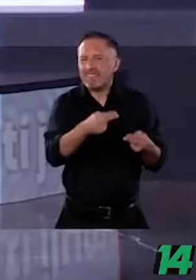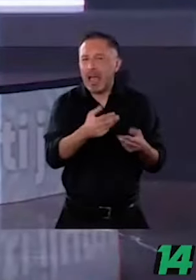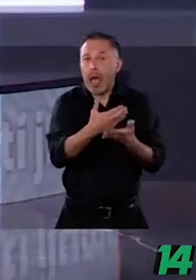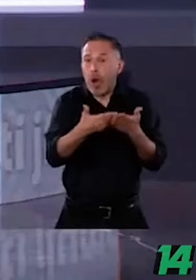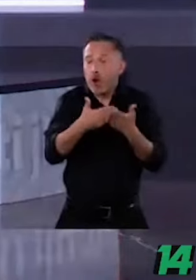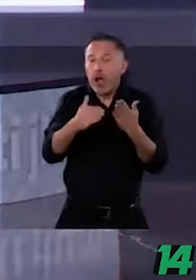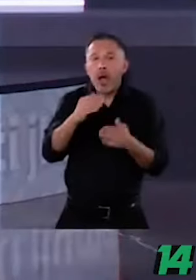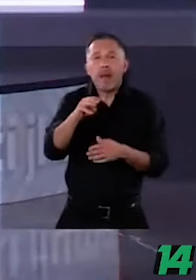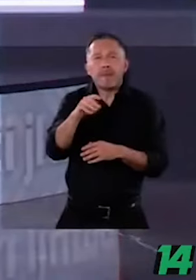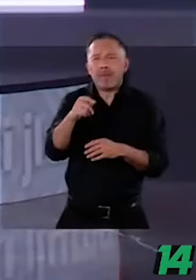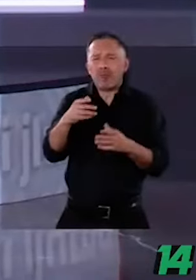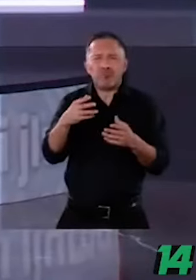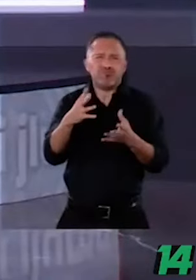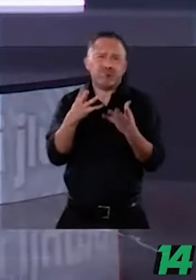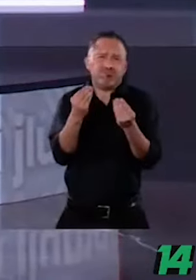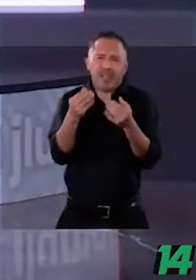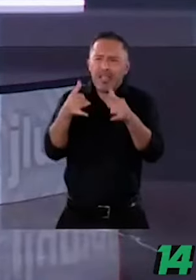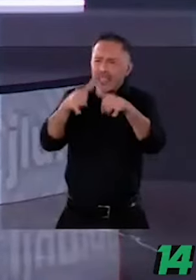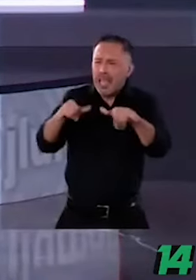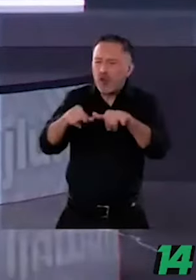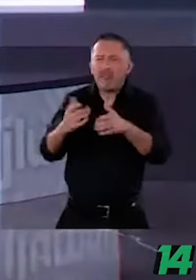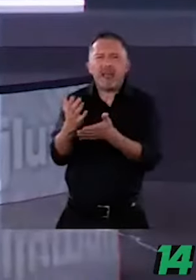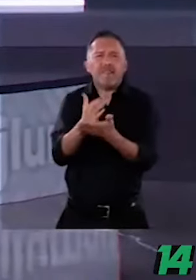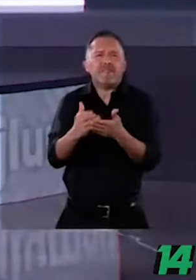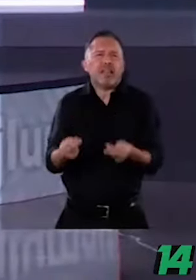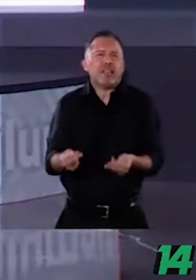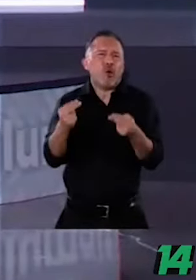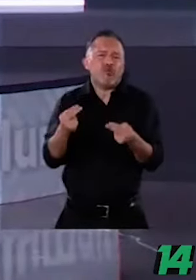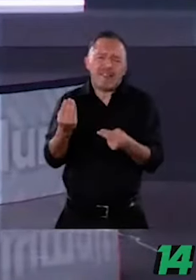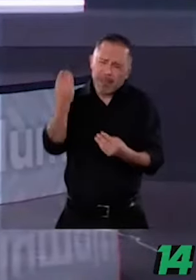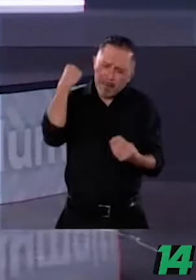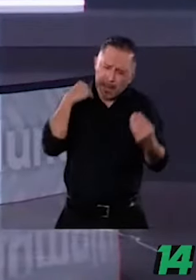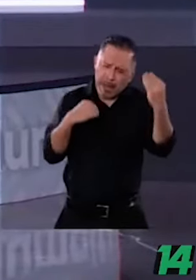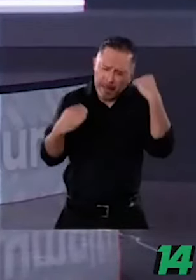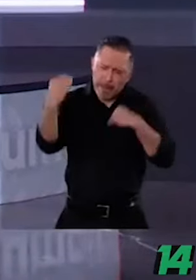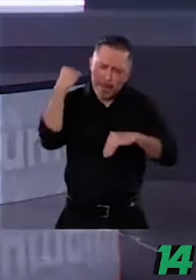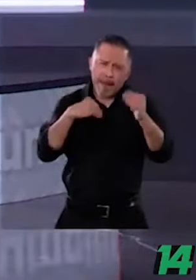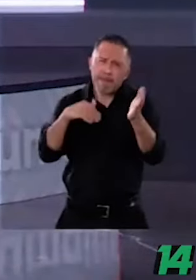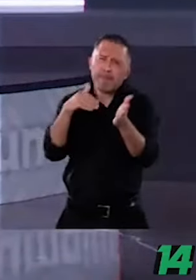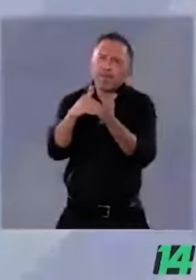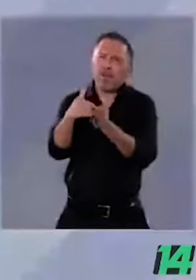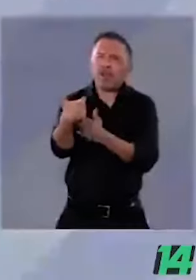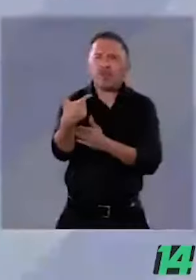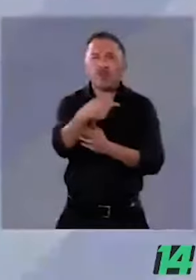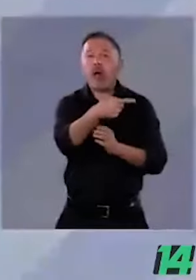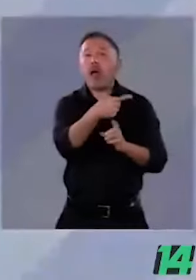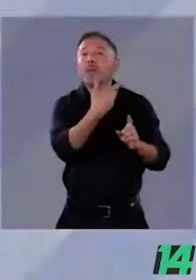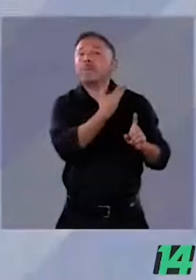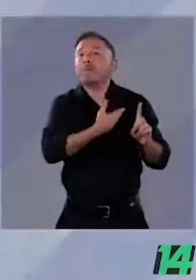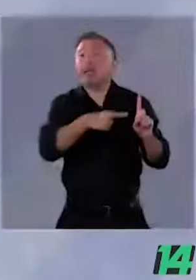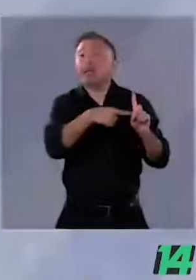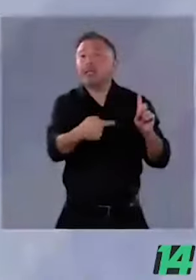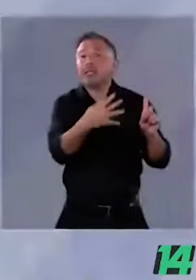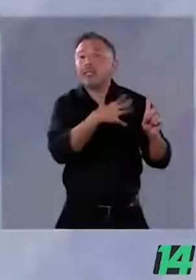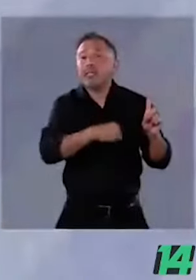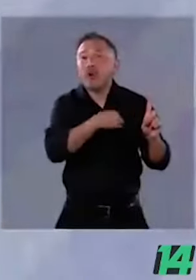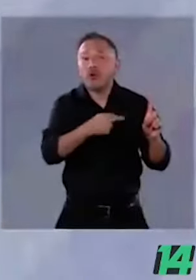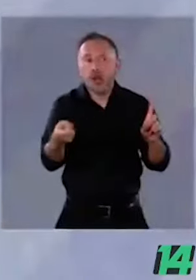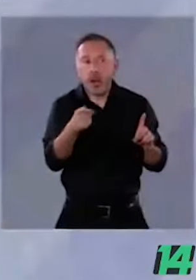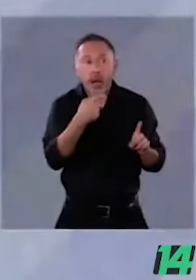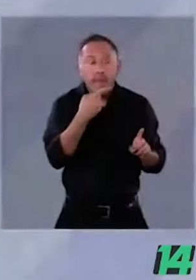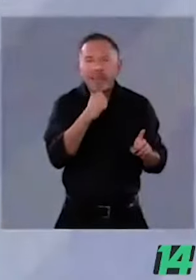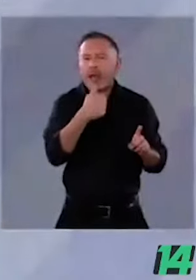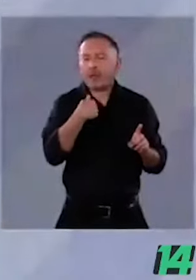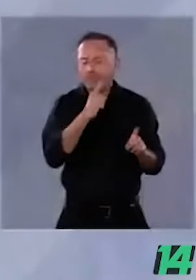negocios millonarios, cuando se ha quedado callada con los enriquecimientos de los hijos del presidente, ahí es una robadera. Lo que